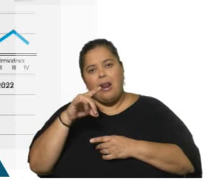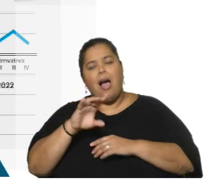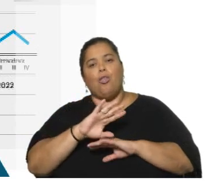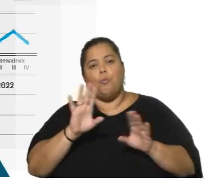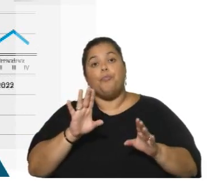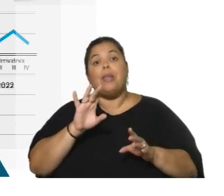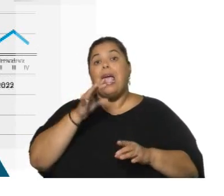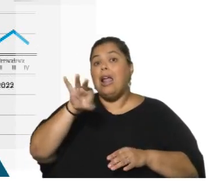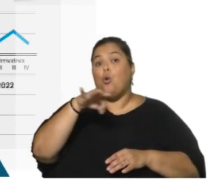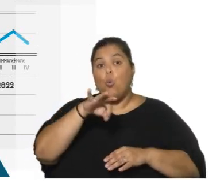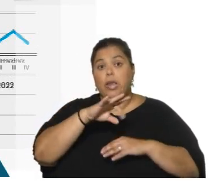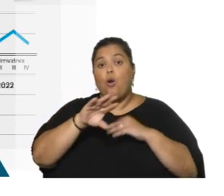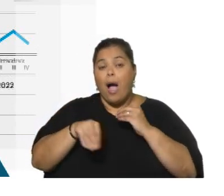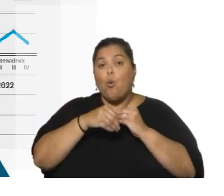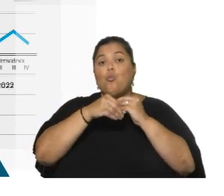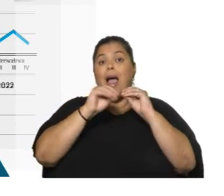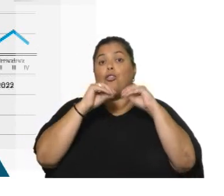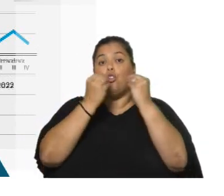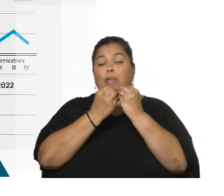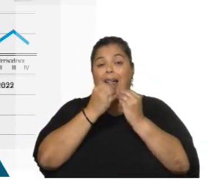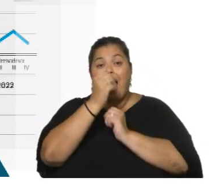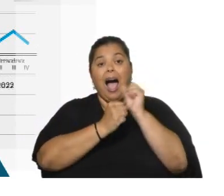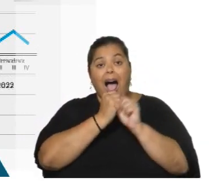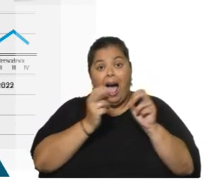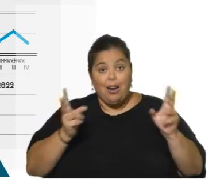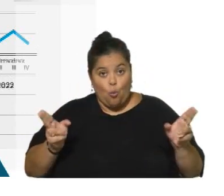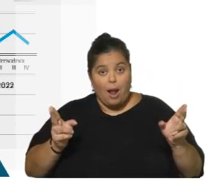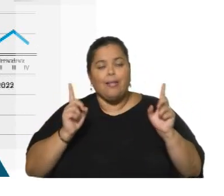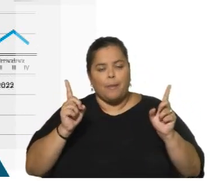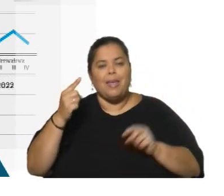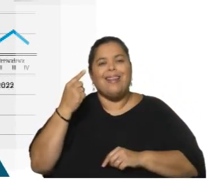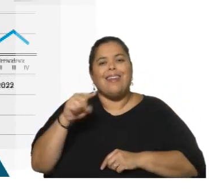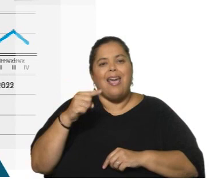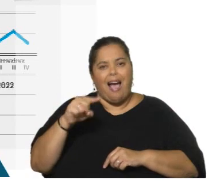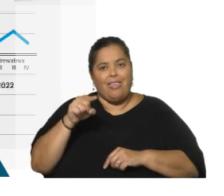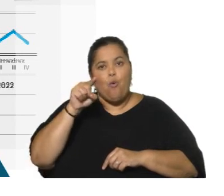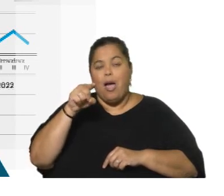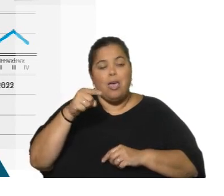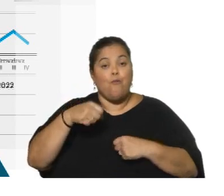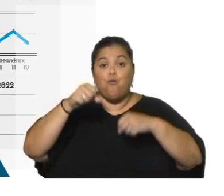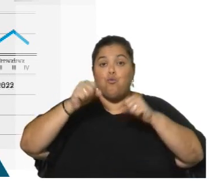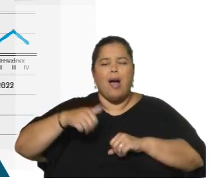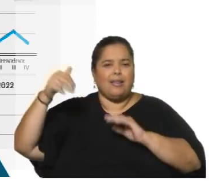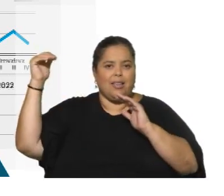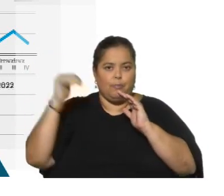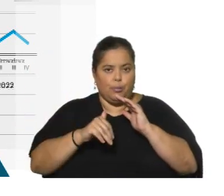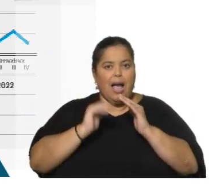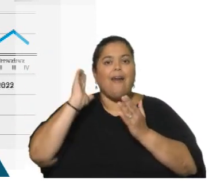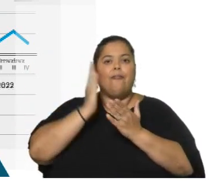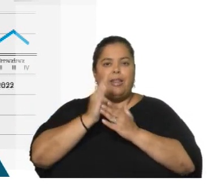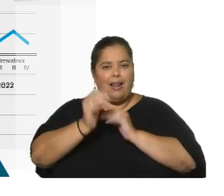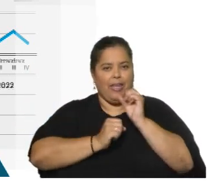que en el acumulado del año, si tomáramos todo el año, es negativo también. Es decir, la caída es tan fuerte que al final del año